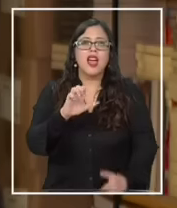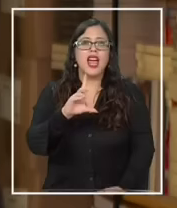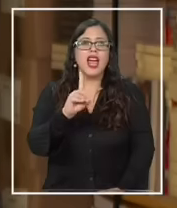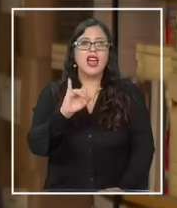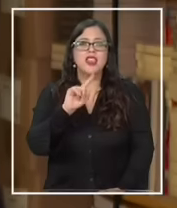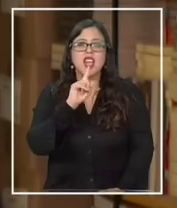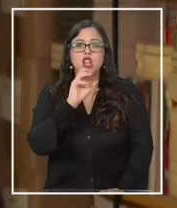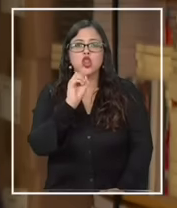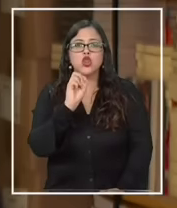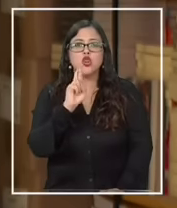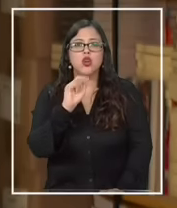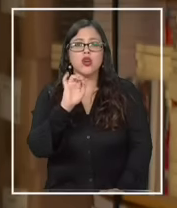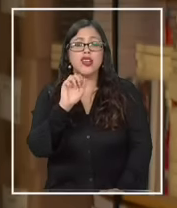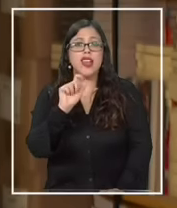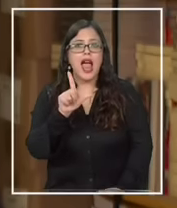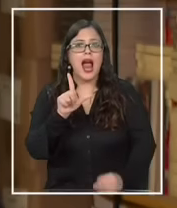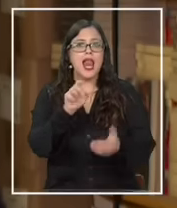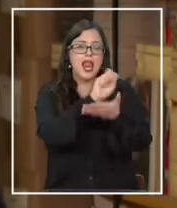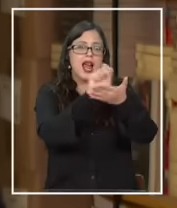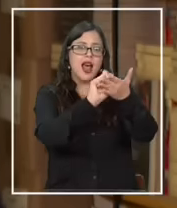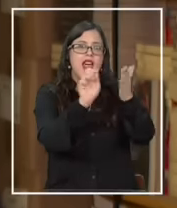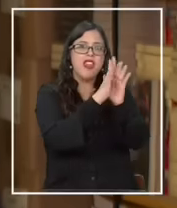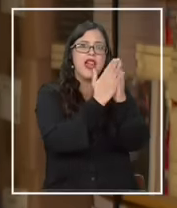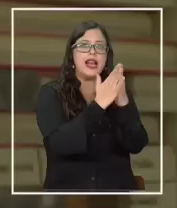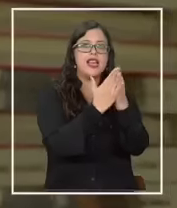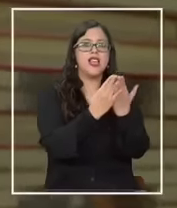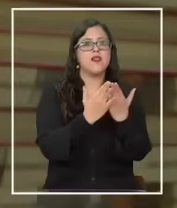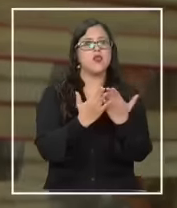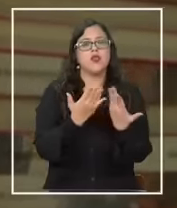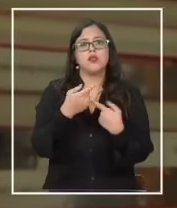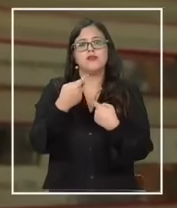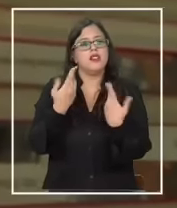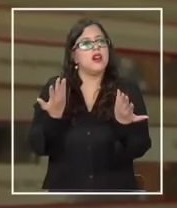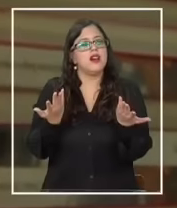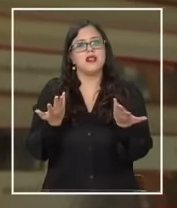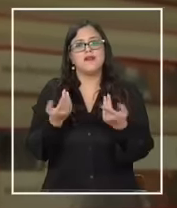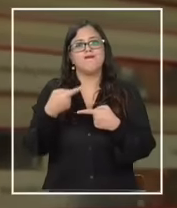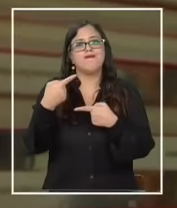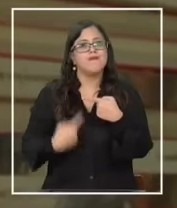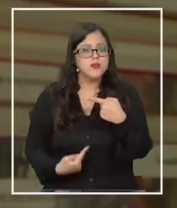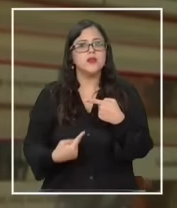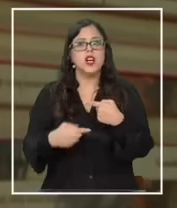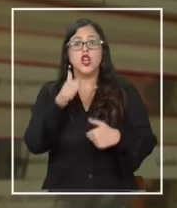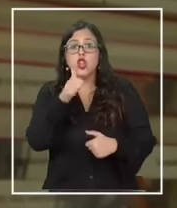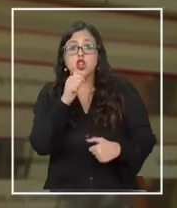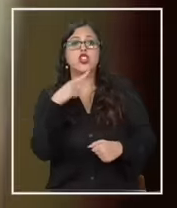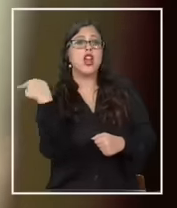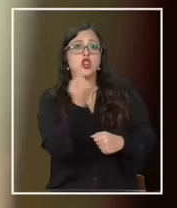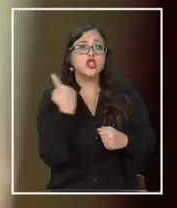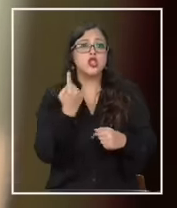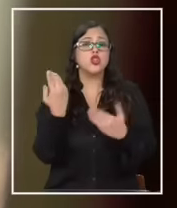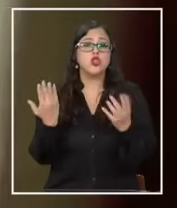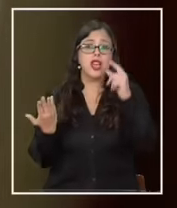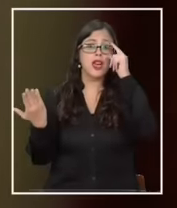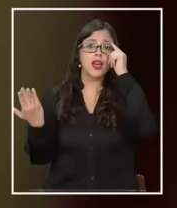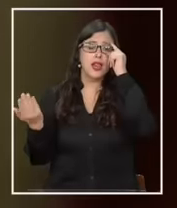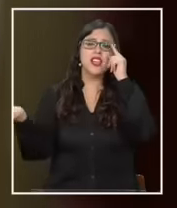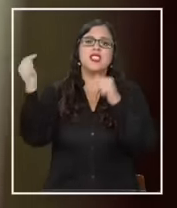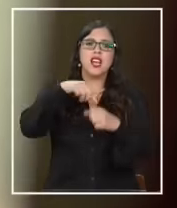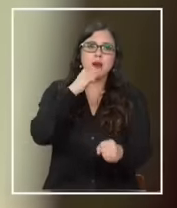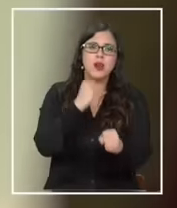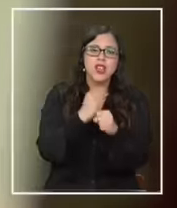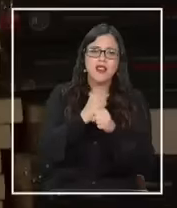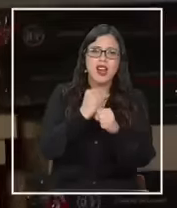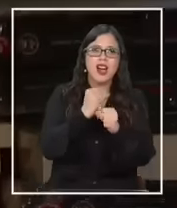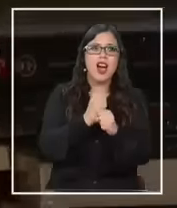cuesta arriba cuesta arriba en el sentido de que todos los días nosotros llegamos a trabajar tratamos de sacar los libros de que estén en